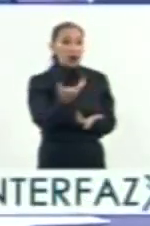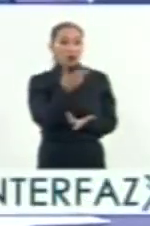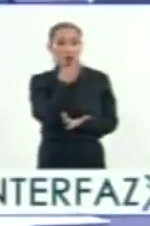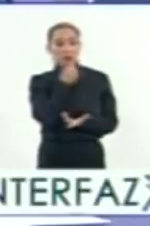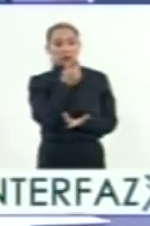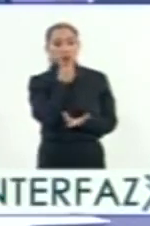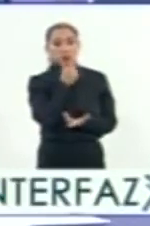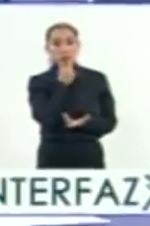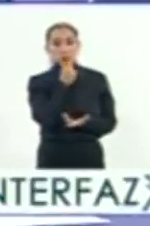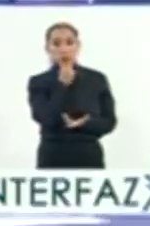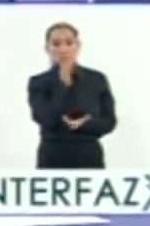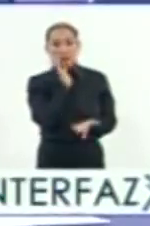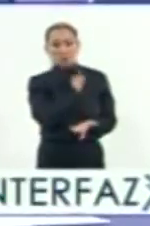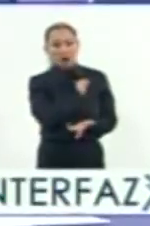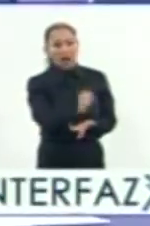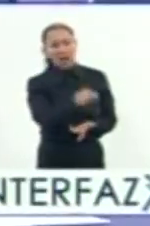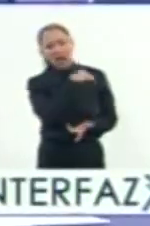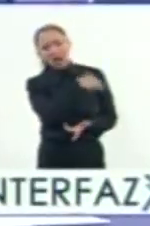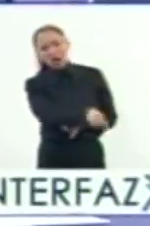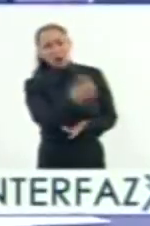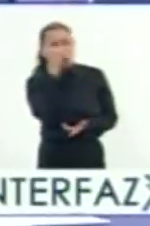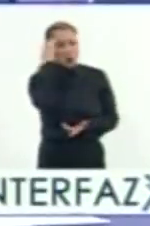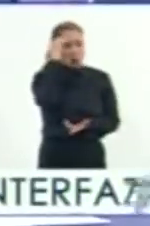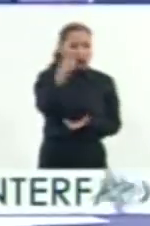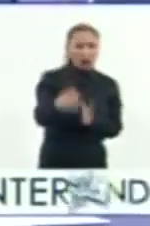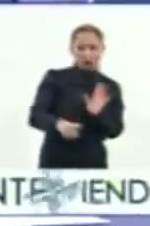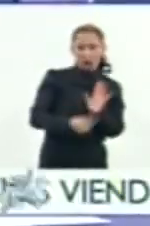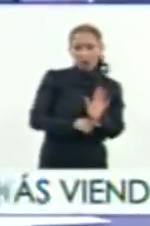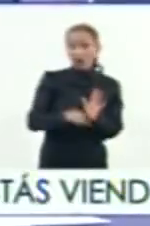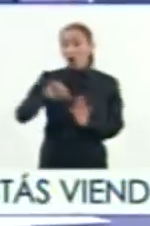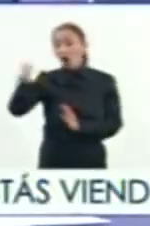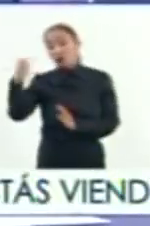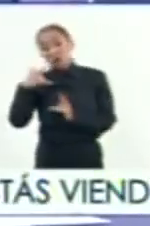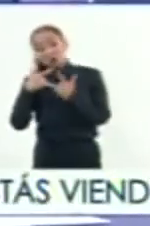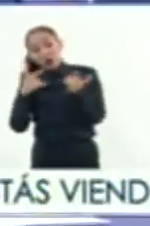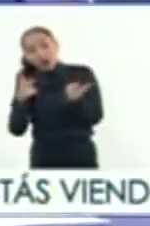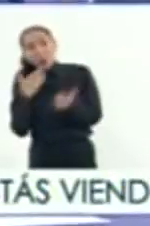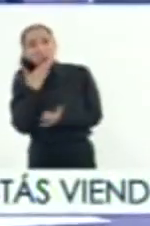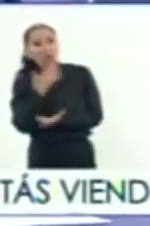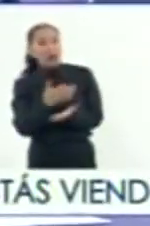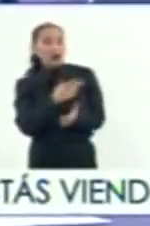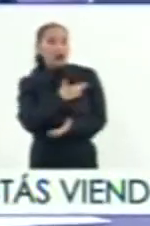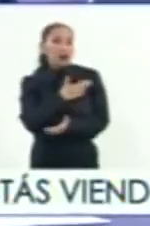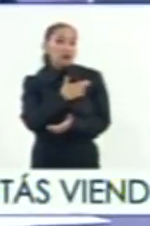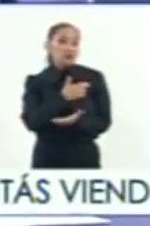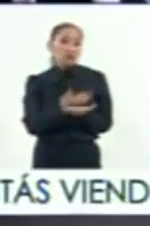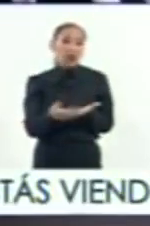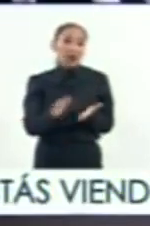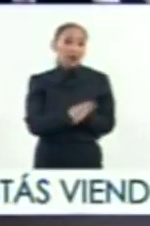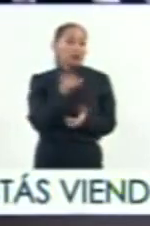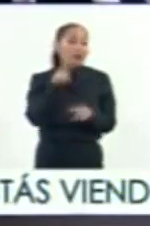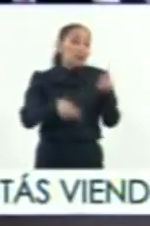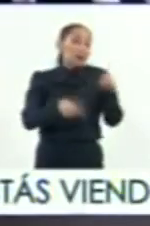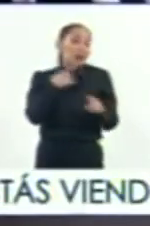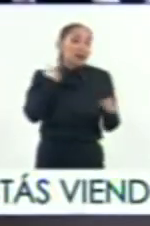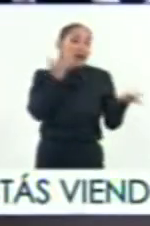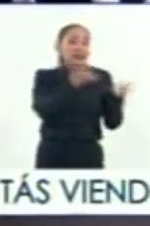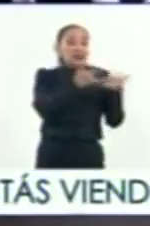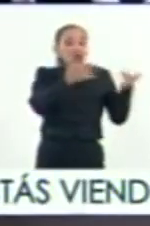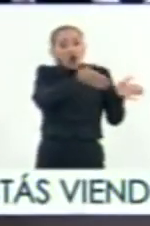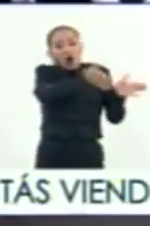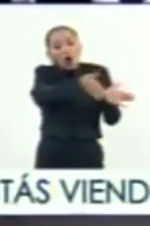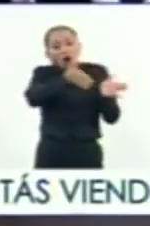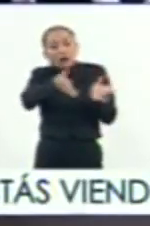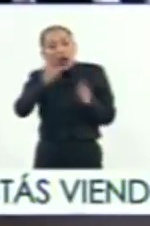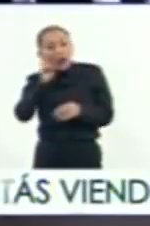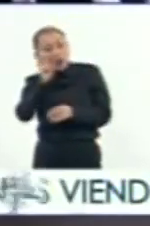tipo malo, un tipo negativo y en otros va a ser un gran héroe, pero eso depende de muchos de los momentos políticos de quienes